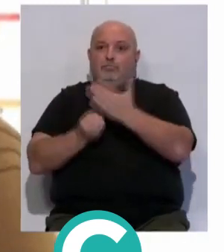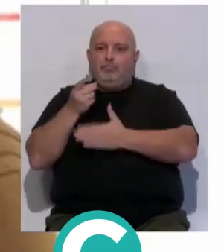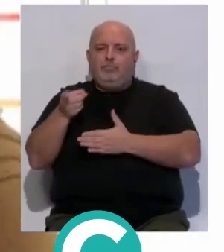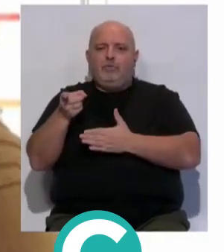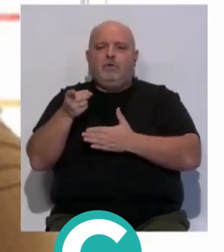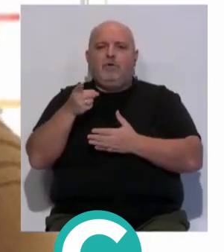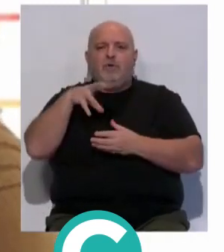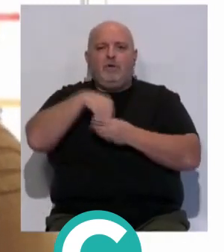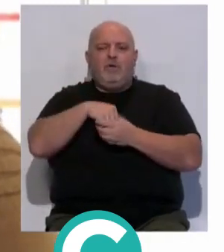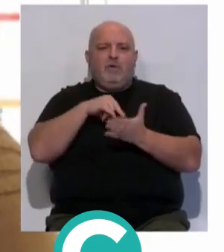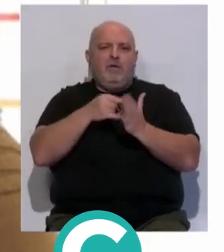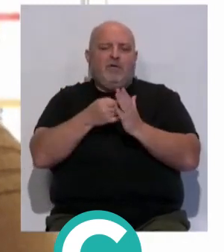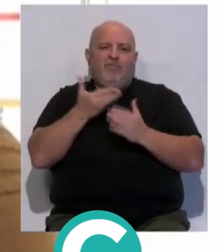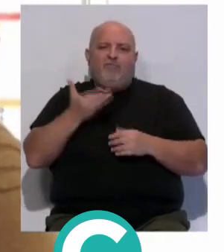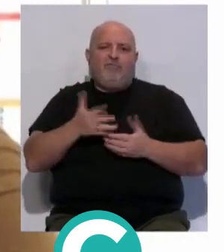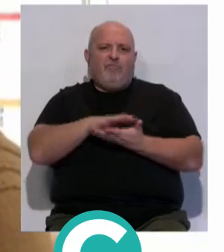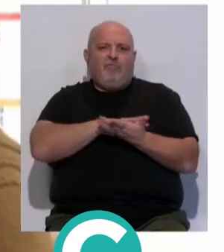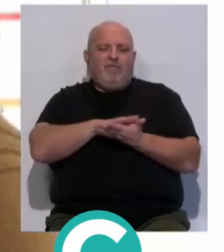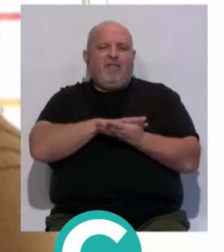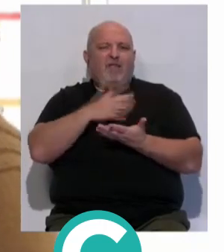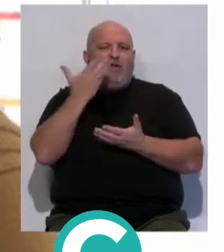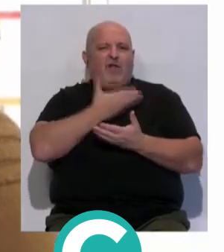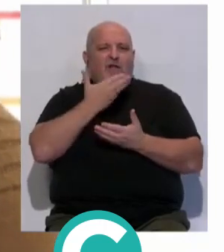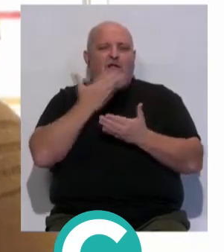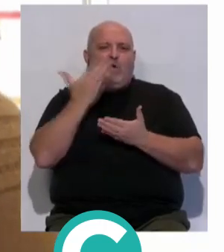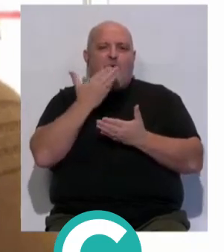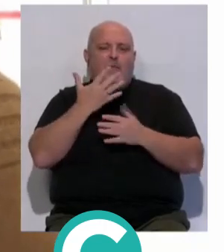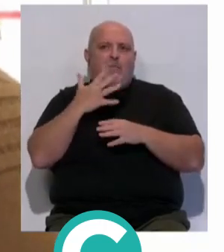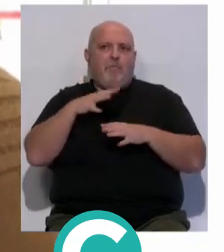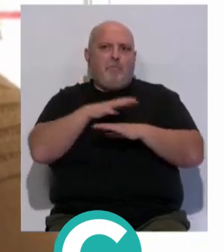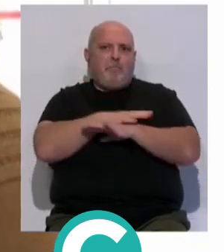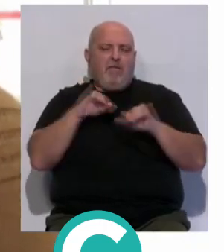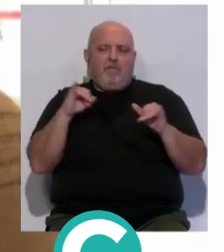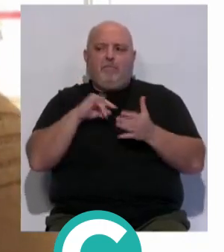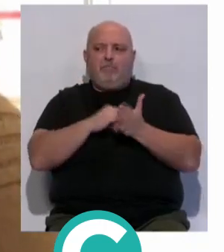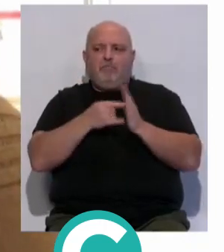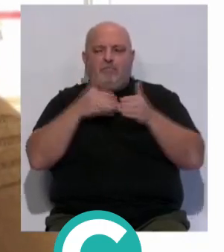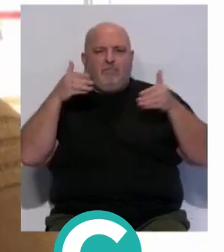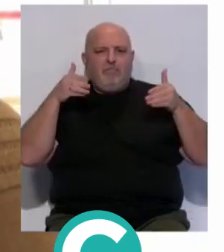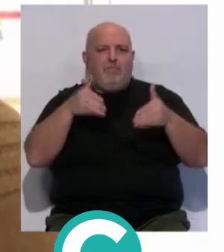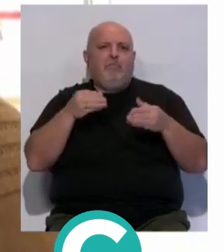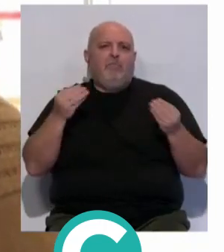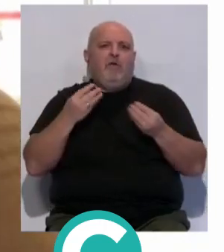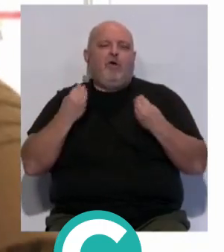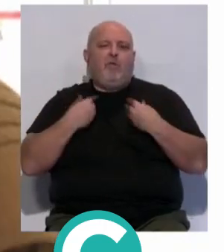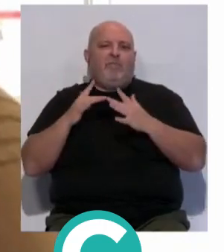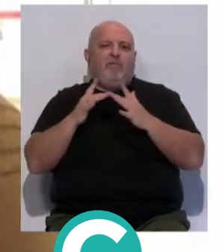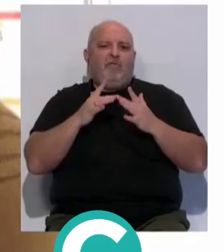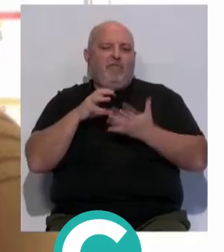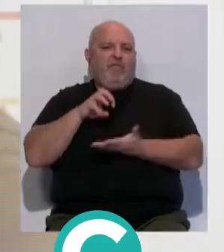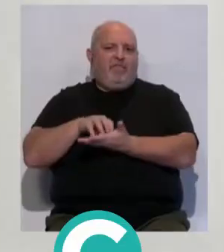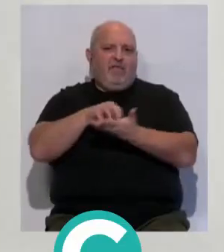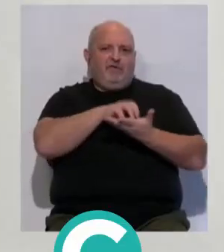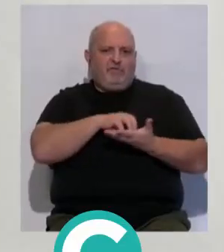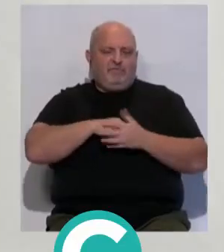surge en el seno de un proyecto fundamental que hay en los centros, que es Escuela Espacio de Paz, que es un proyecto que va enfocado a mejorar la convivencia en el centro en todos